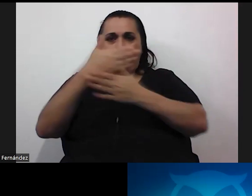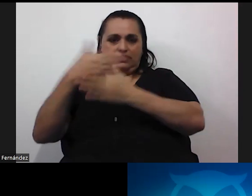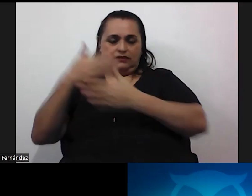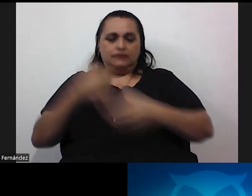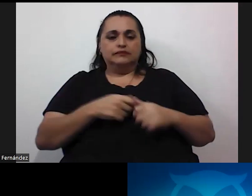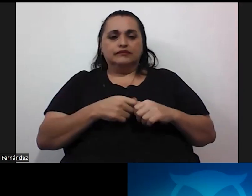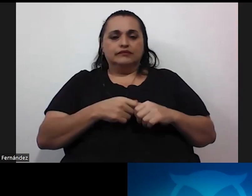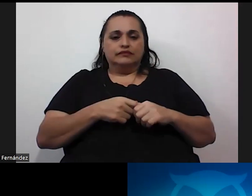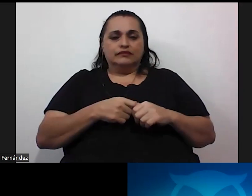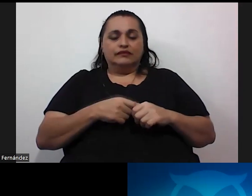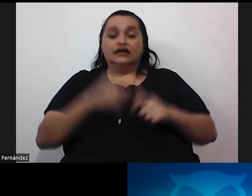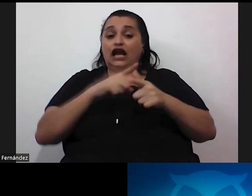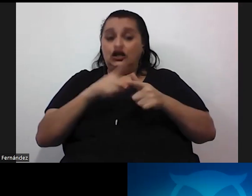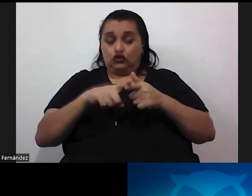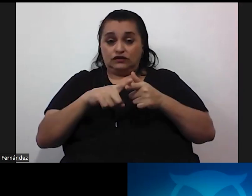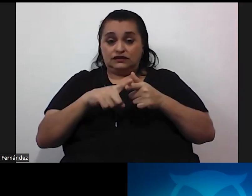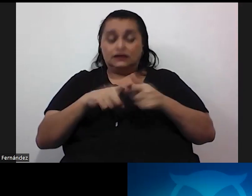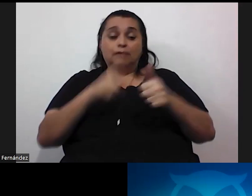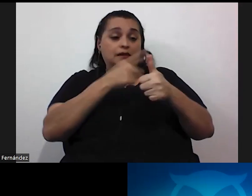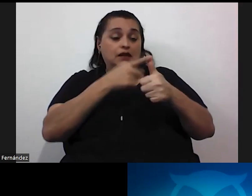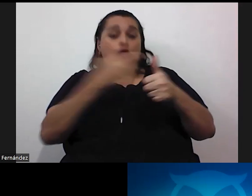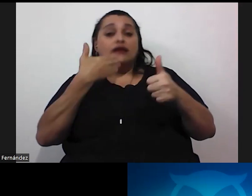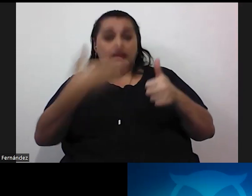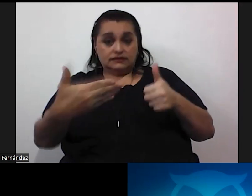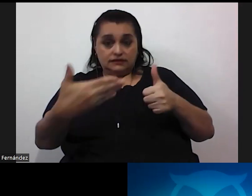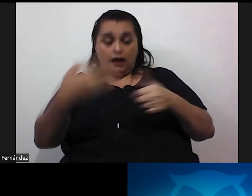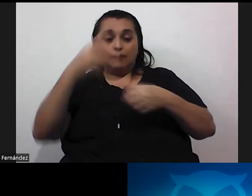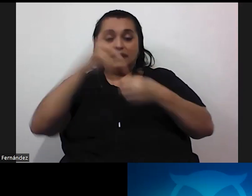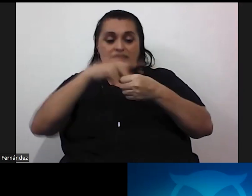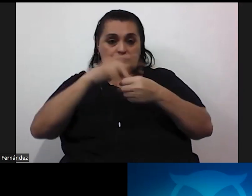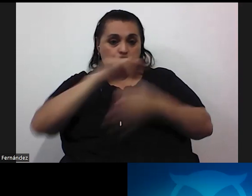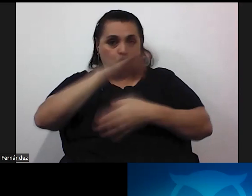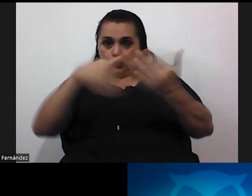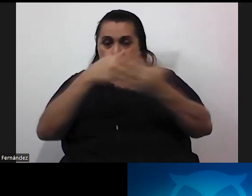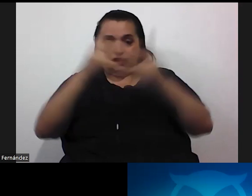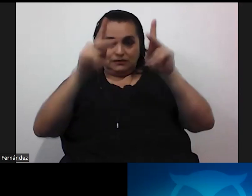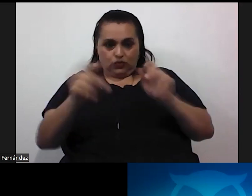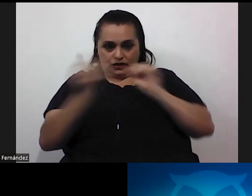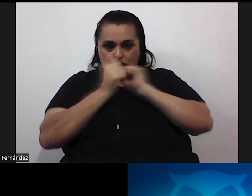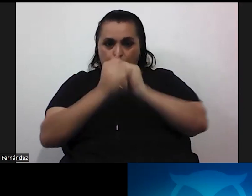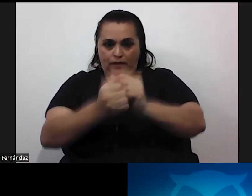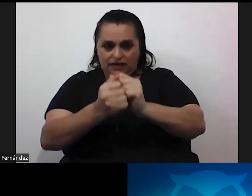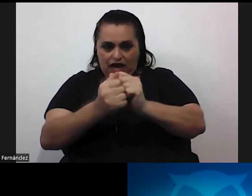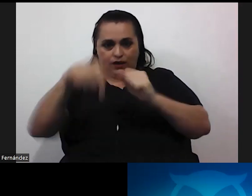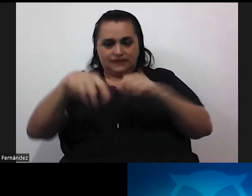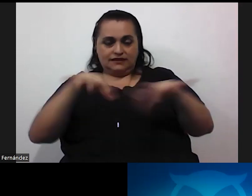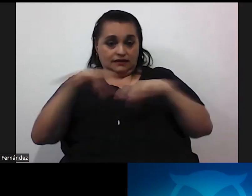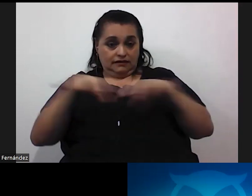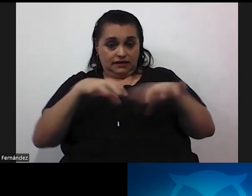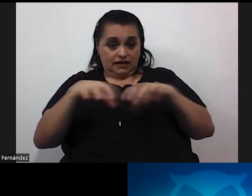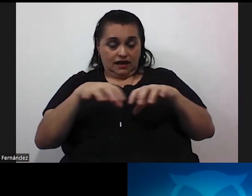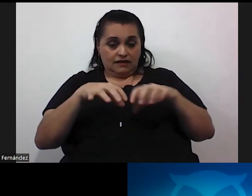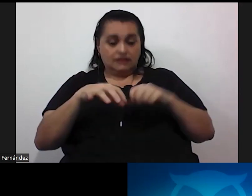es entonces tradicional bueno primero agradecer la participación de todas las personas que nos acompañaron en esta actividad como